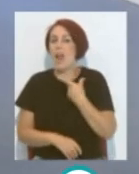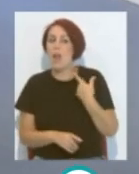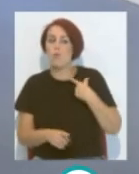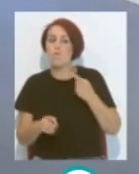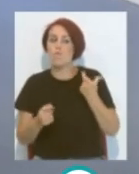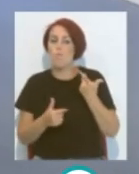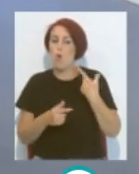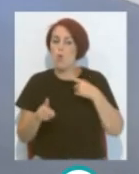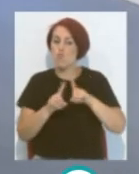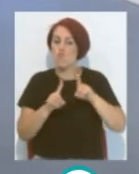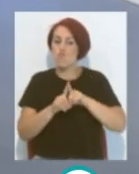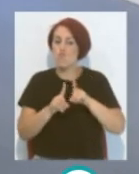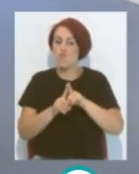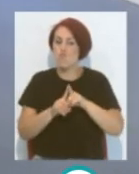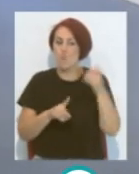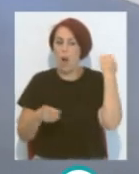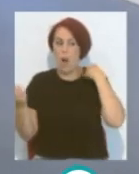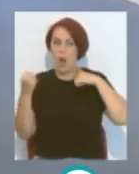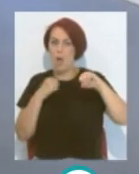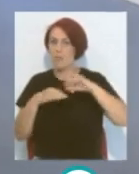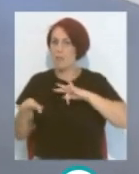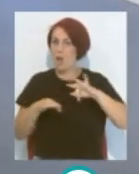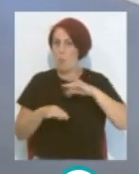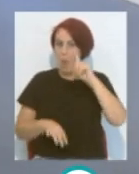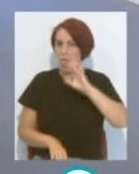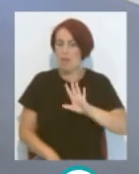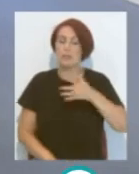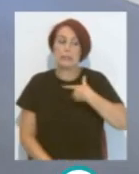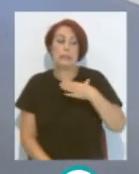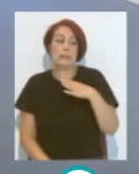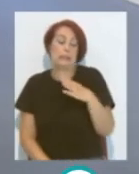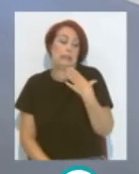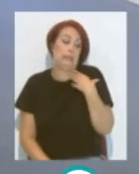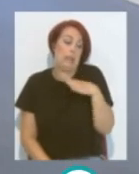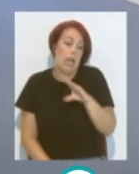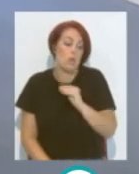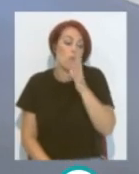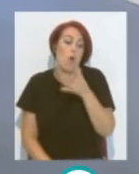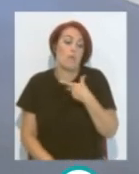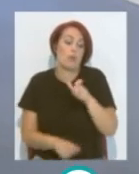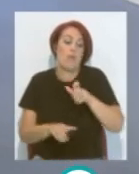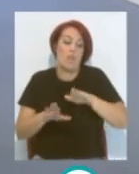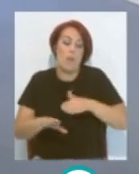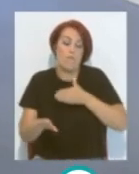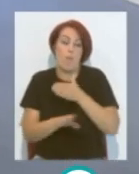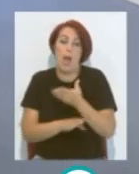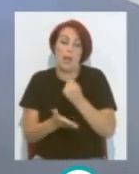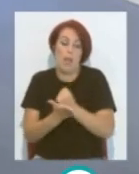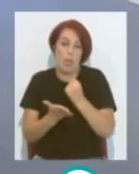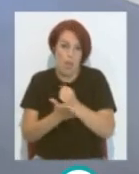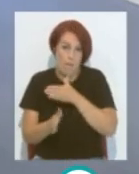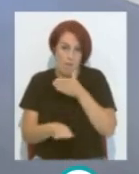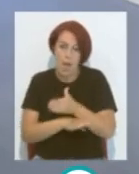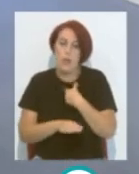el fútbol como un espectáculo Se entiende porque también tiene un gran graderío Porque van aficionados, abonados